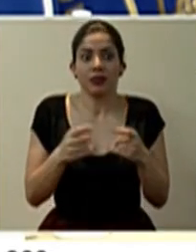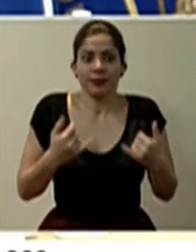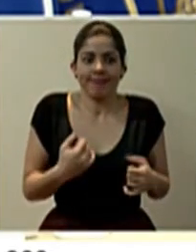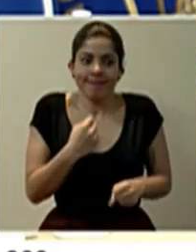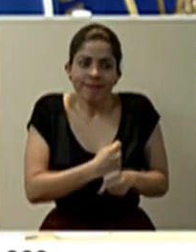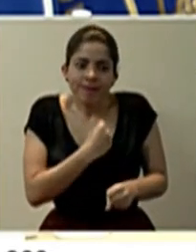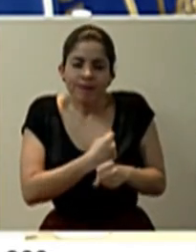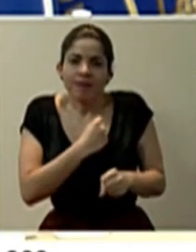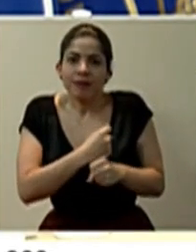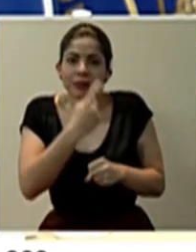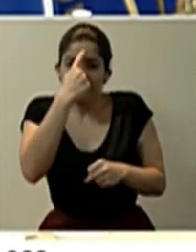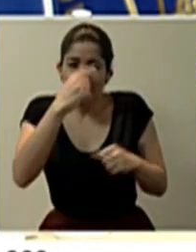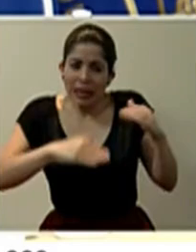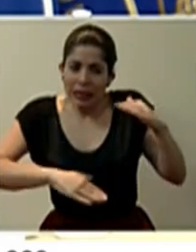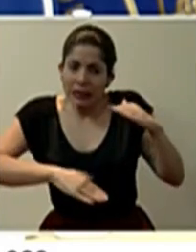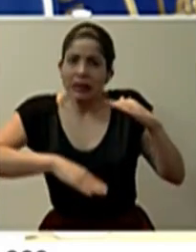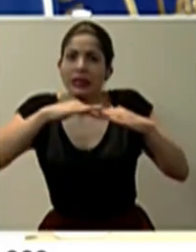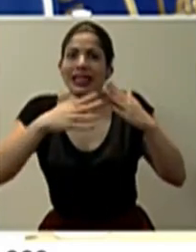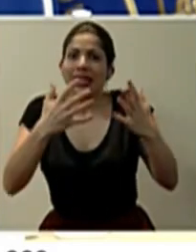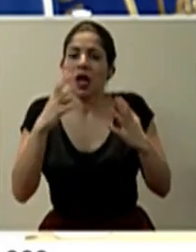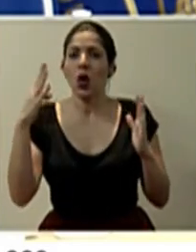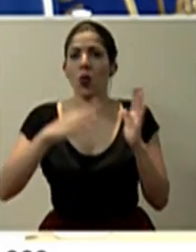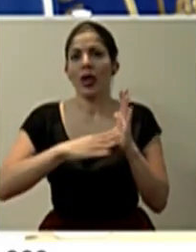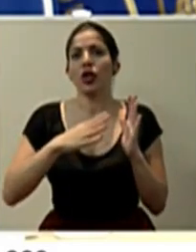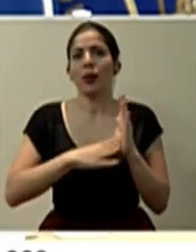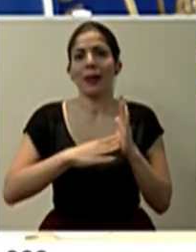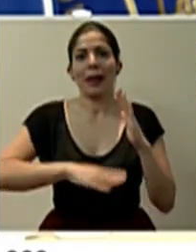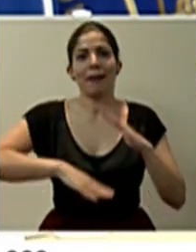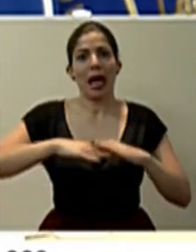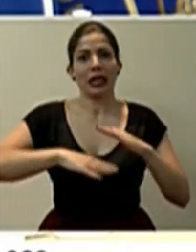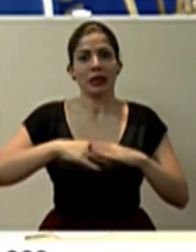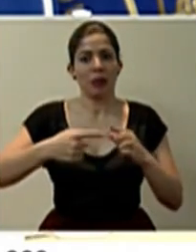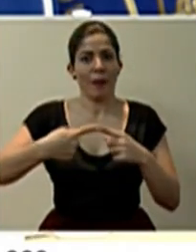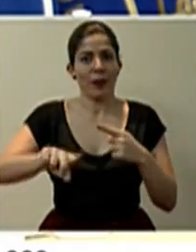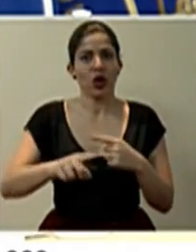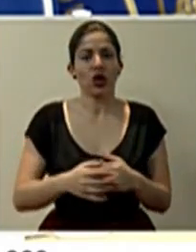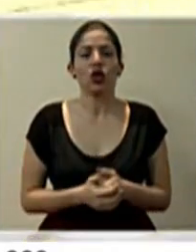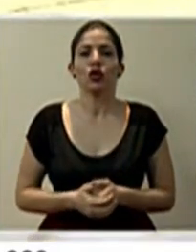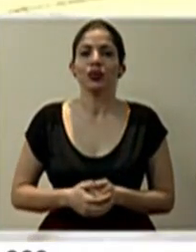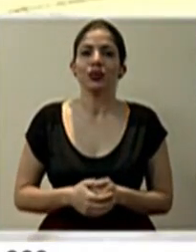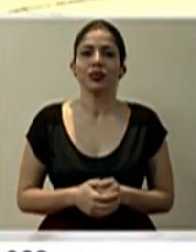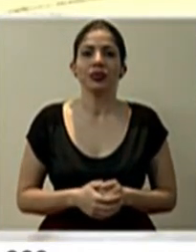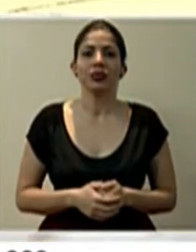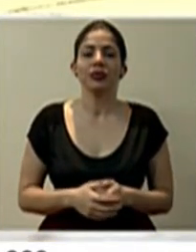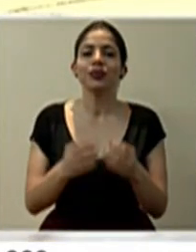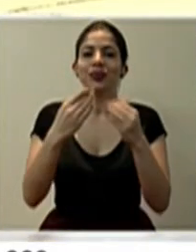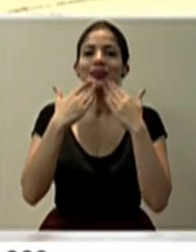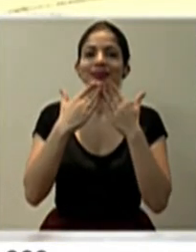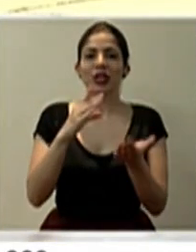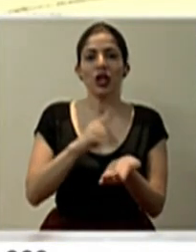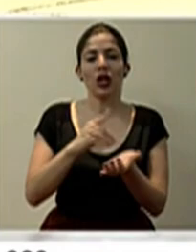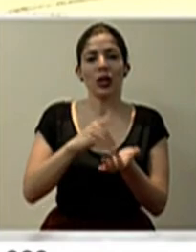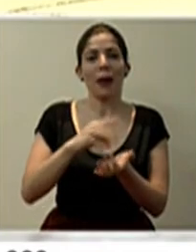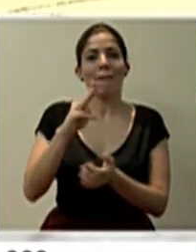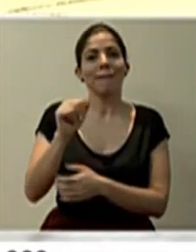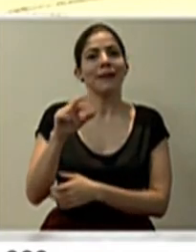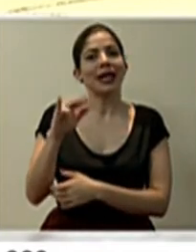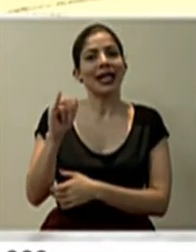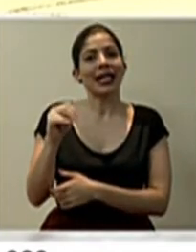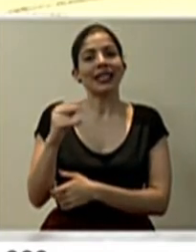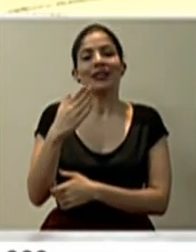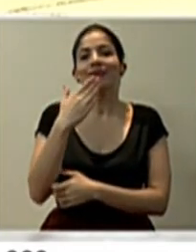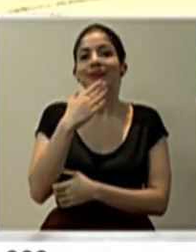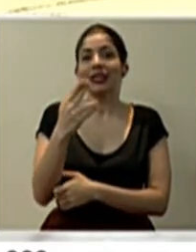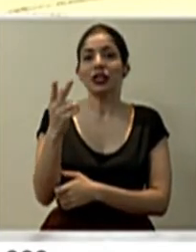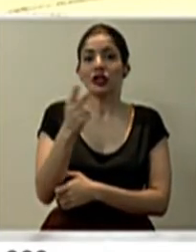acercarlas a las 4.000 en un tiempo bastante cercano. Muchas gracias, doctor Marín. Agradecemos a